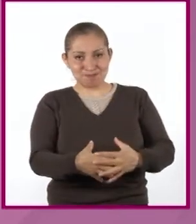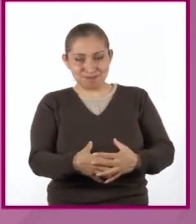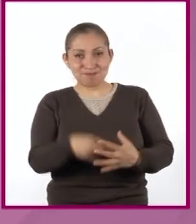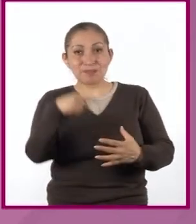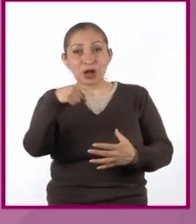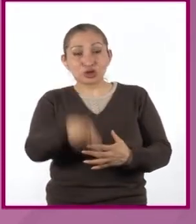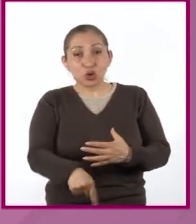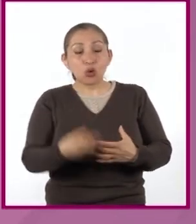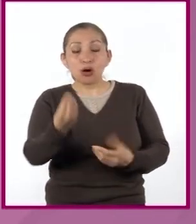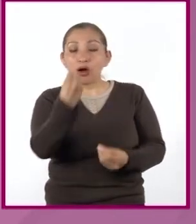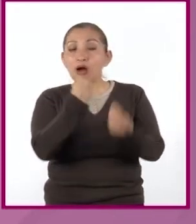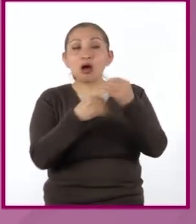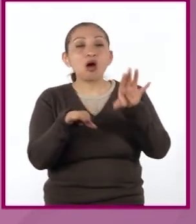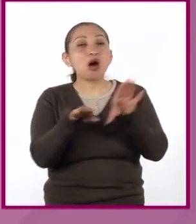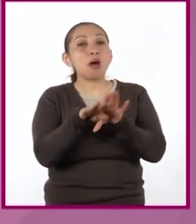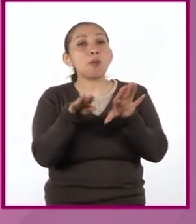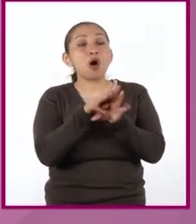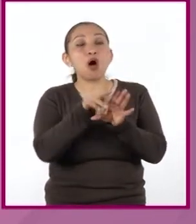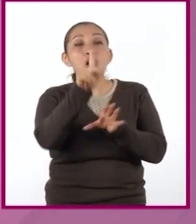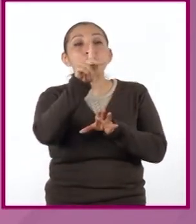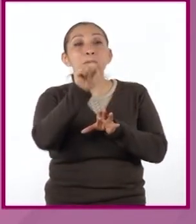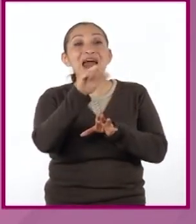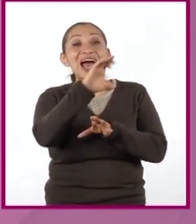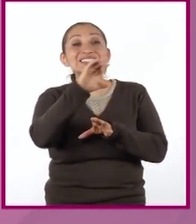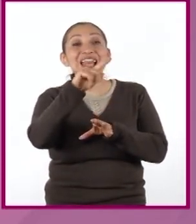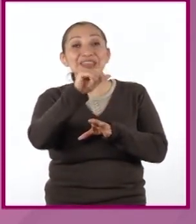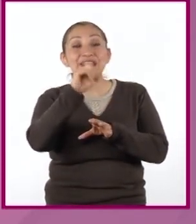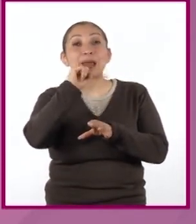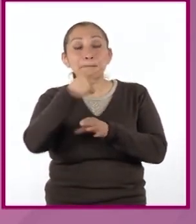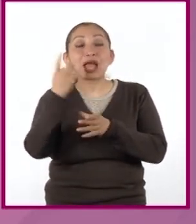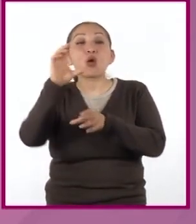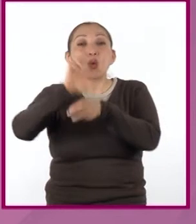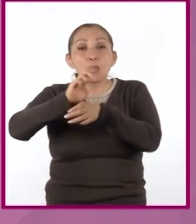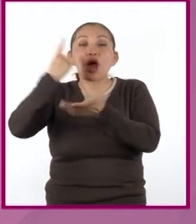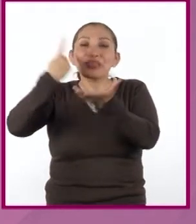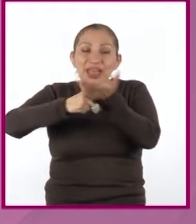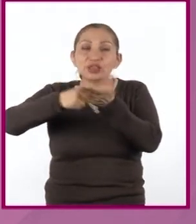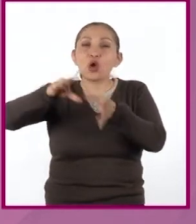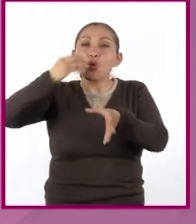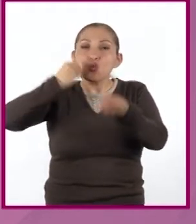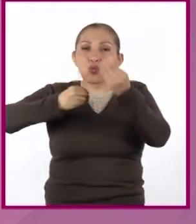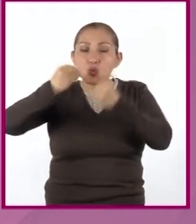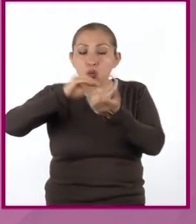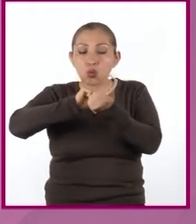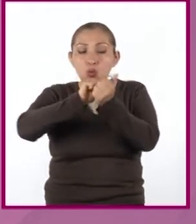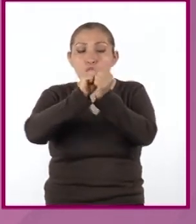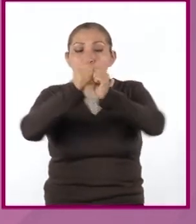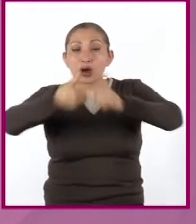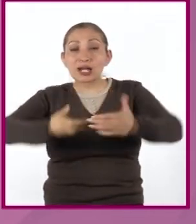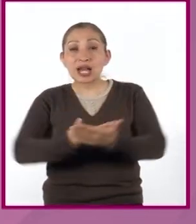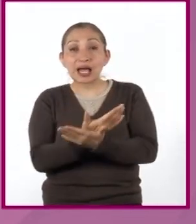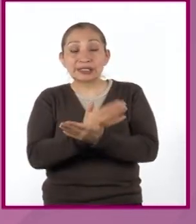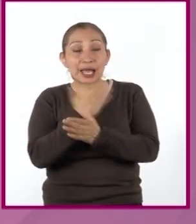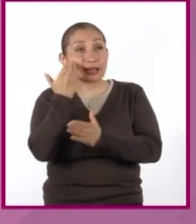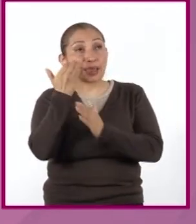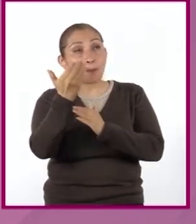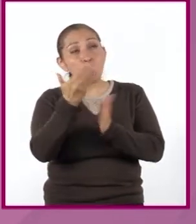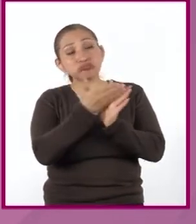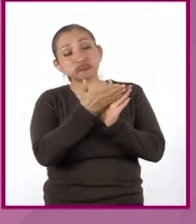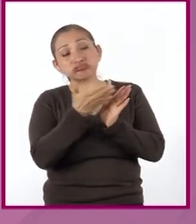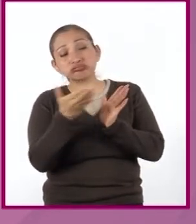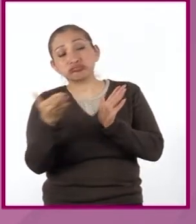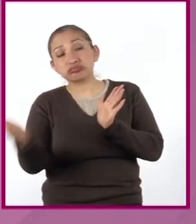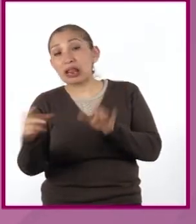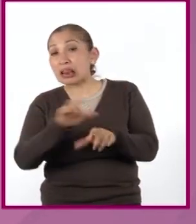fetal es a través de la placenta y también del contenido del huevo. Nacen cuando la cría cumple su proceso de